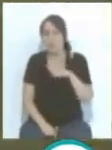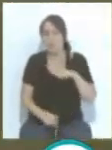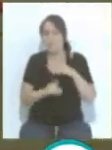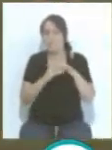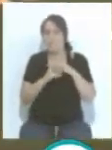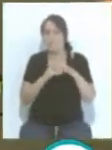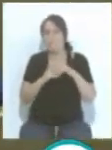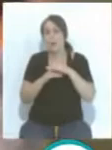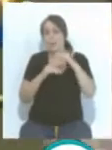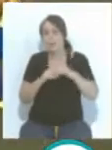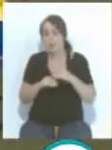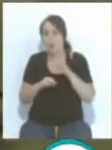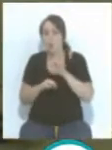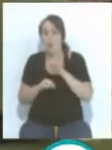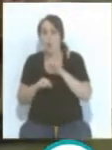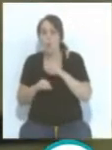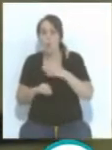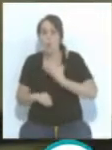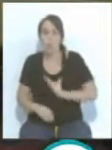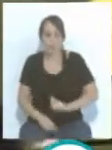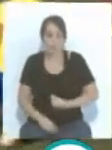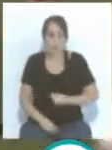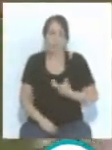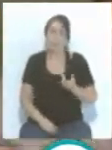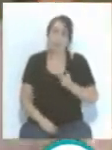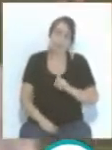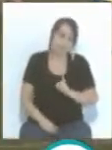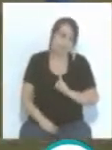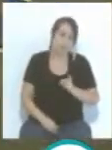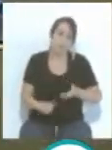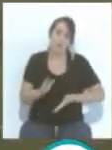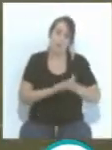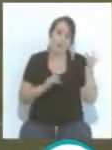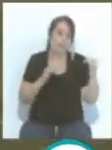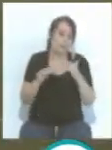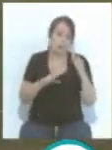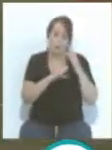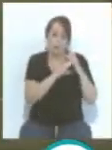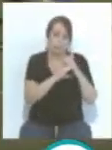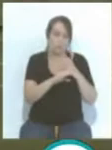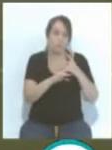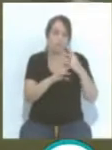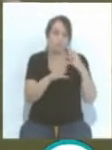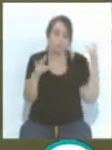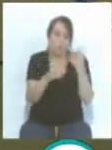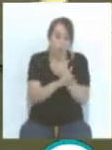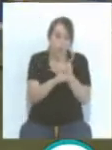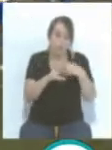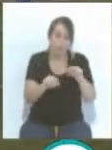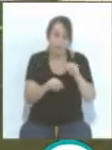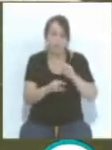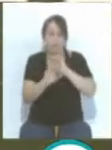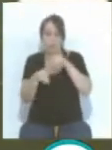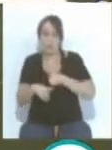Murcia, sino que va a ir con autobús, va a jugar el partido y van a regresar. Esa pena que si el partido del